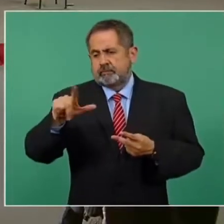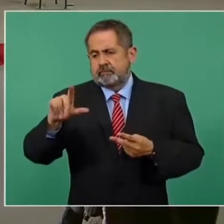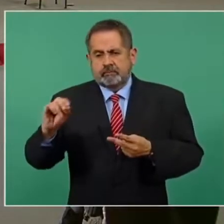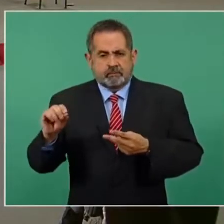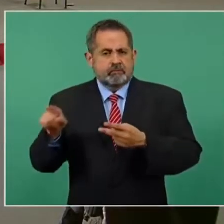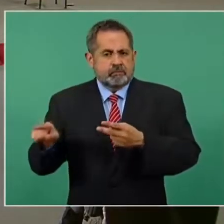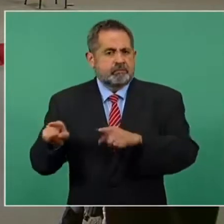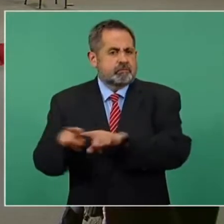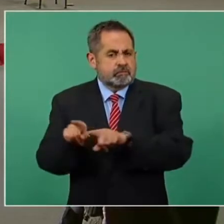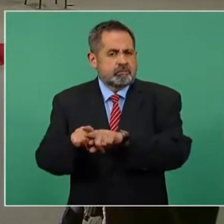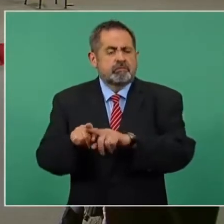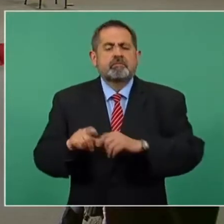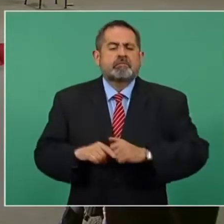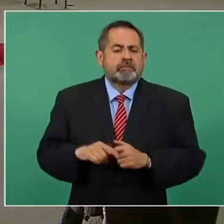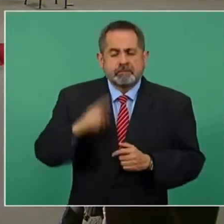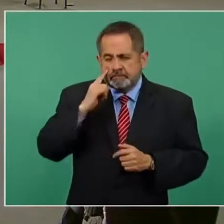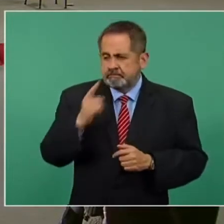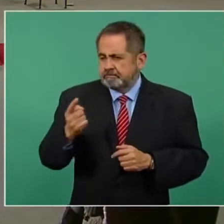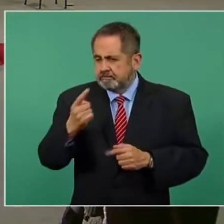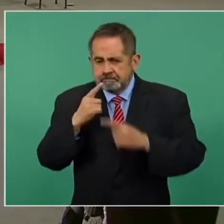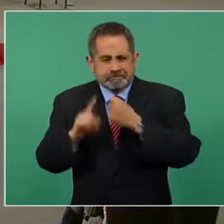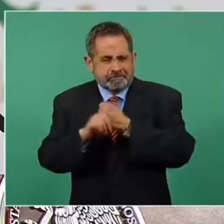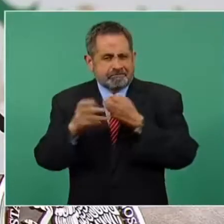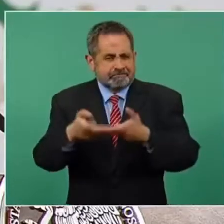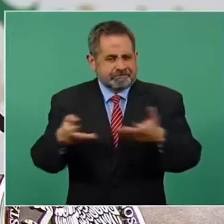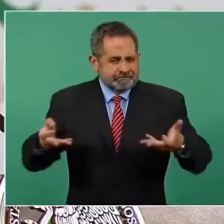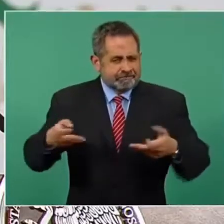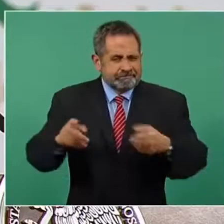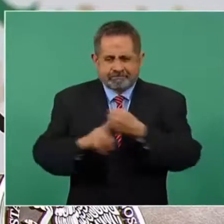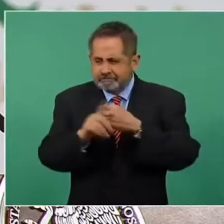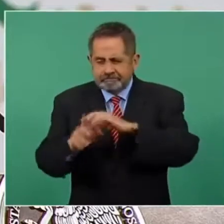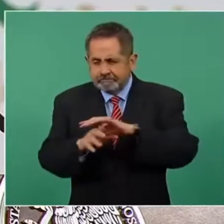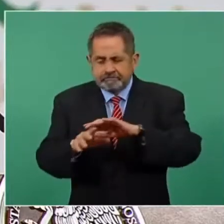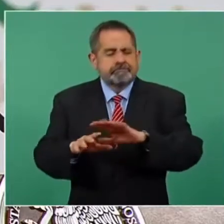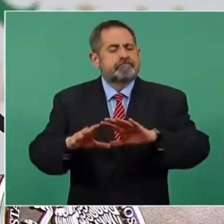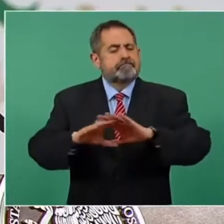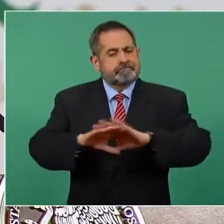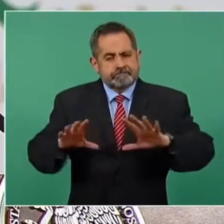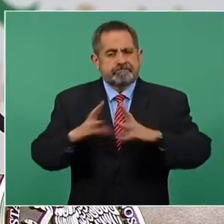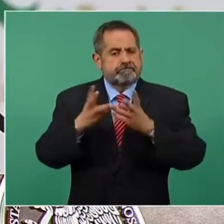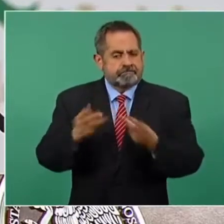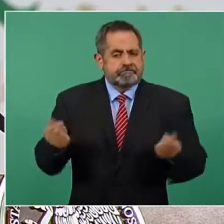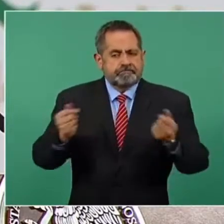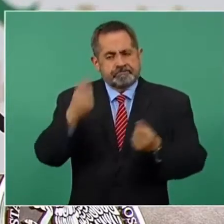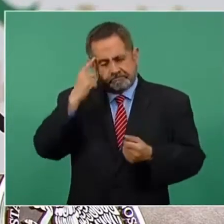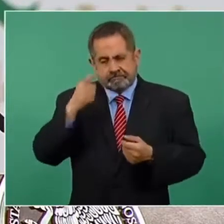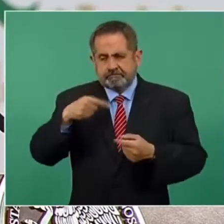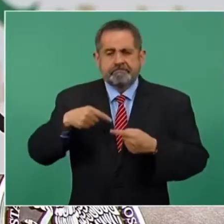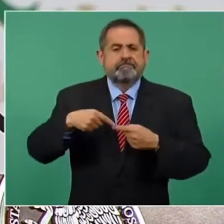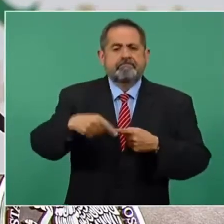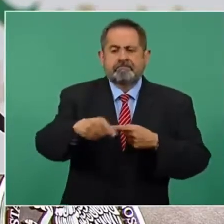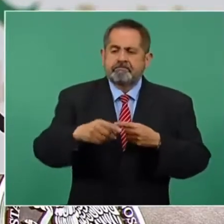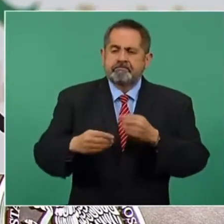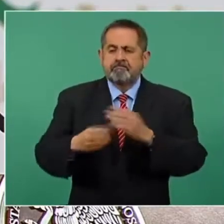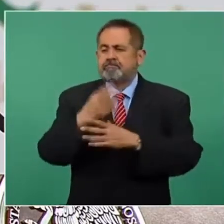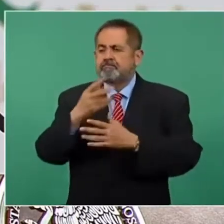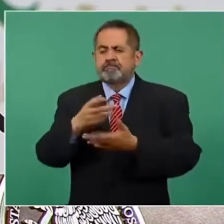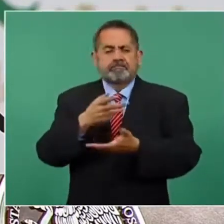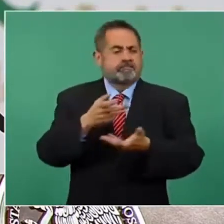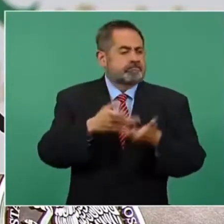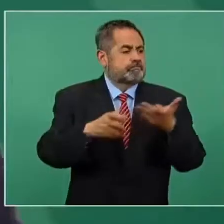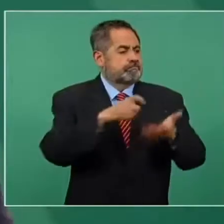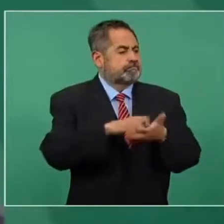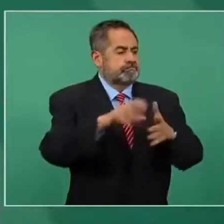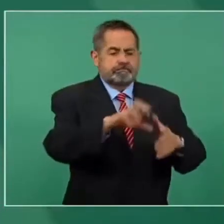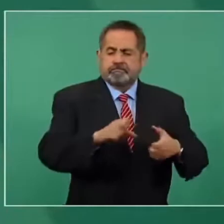de resolución del conflicto agrario, donde se adquirirán, están adquiriendo nuevas tierras para